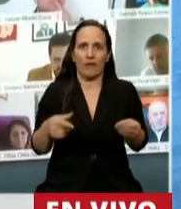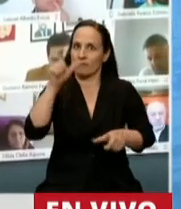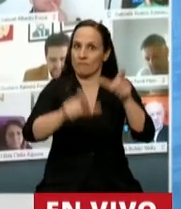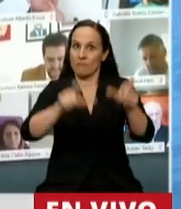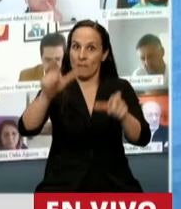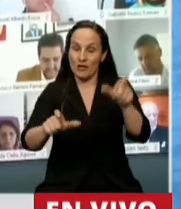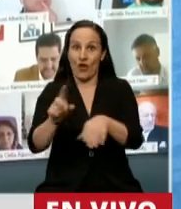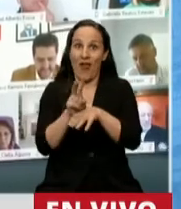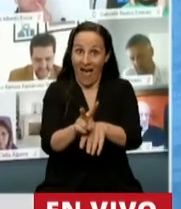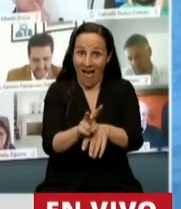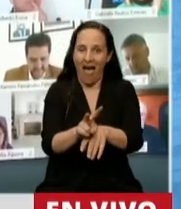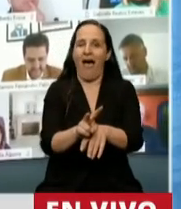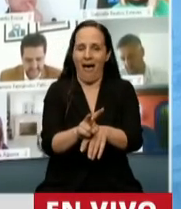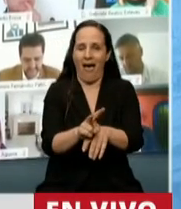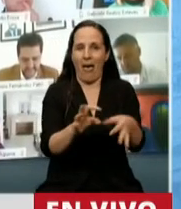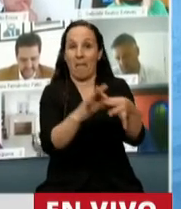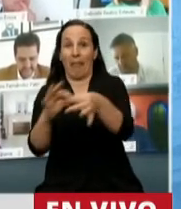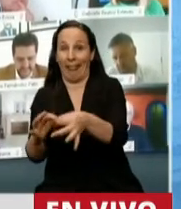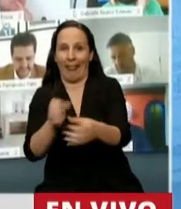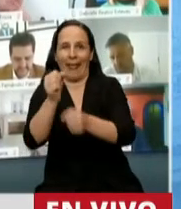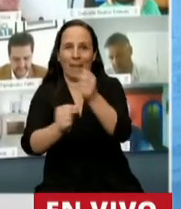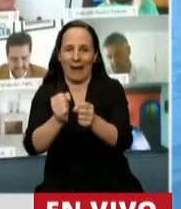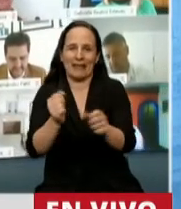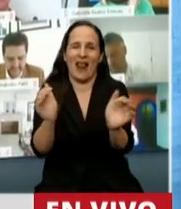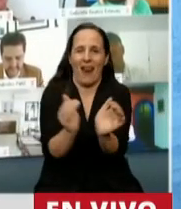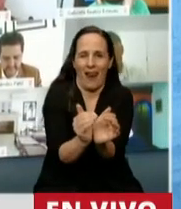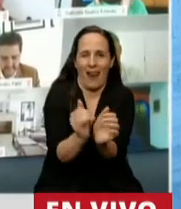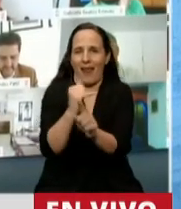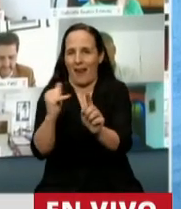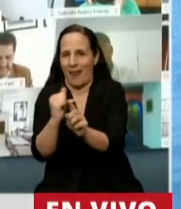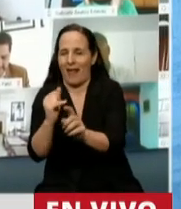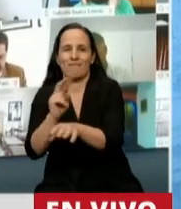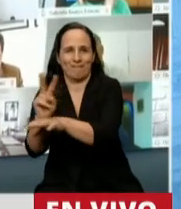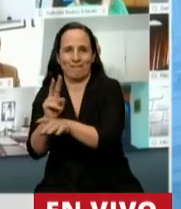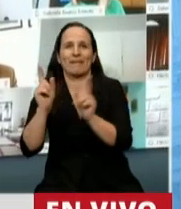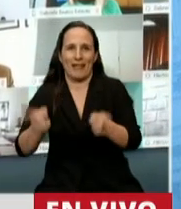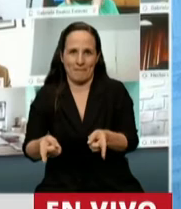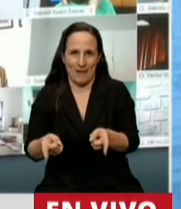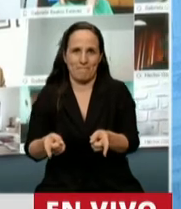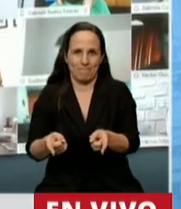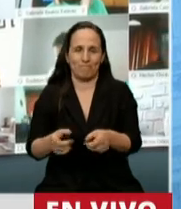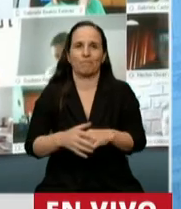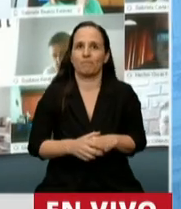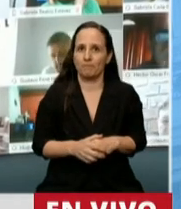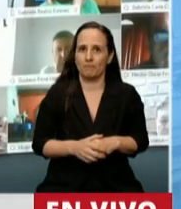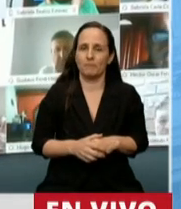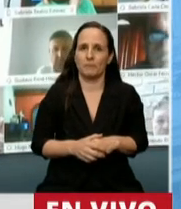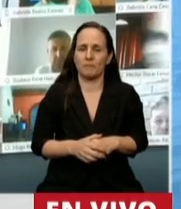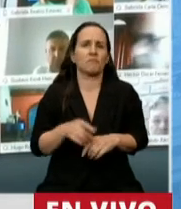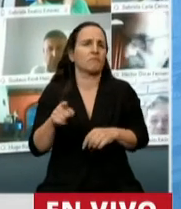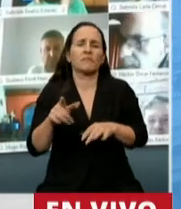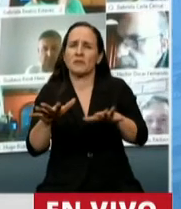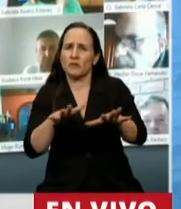a las micros, pequeñas y medianas empresas, asistir a un bajo condiciones